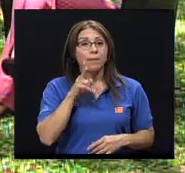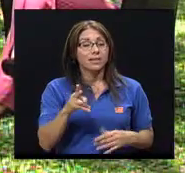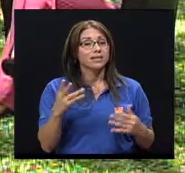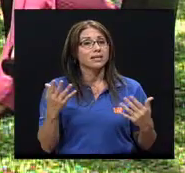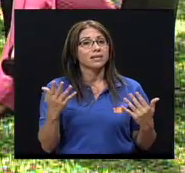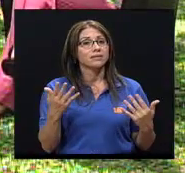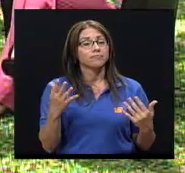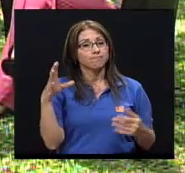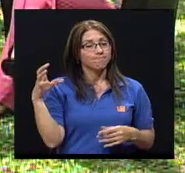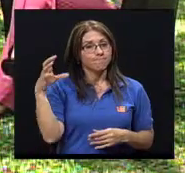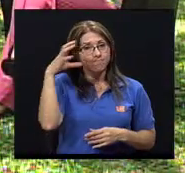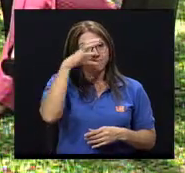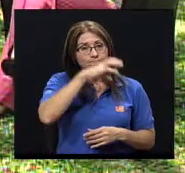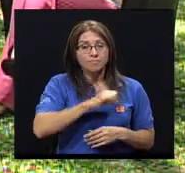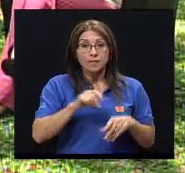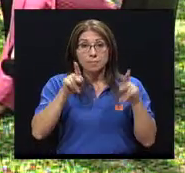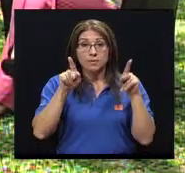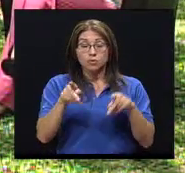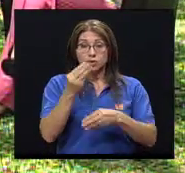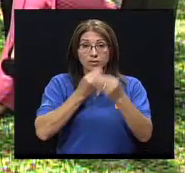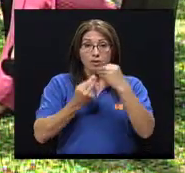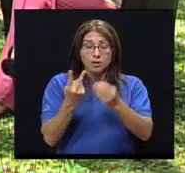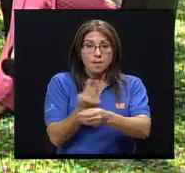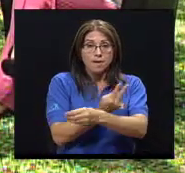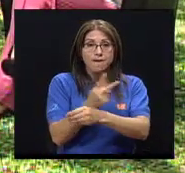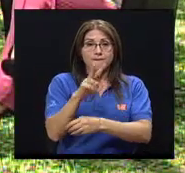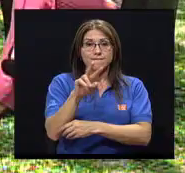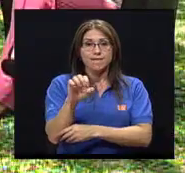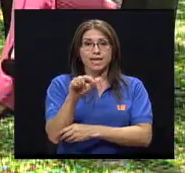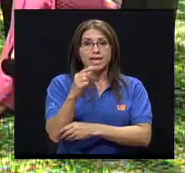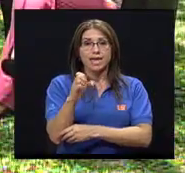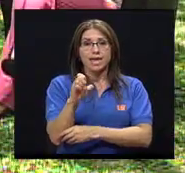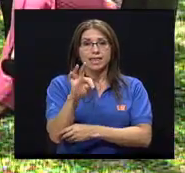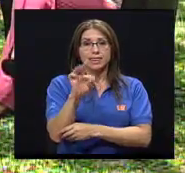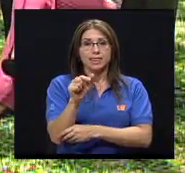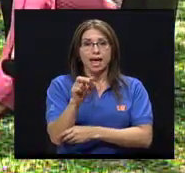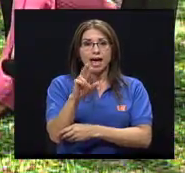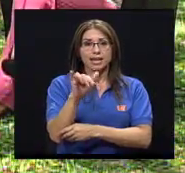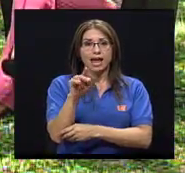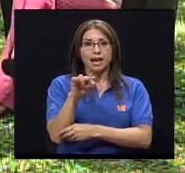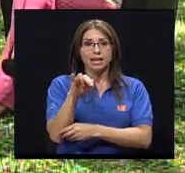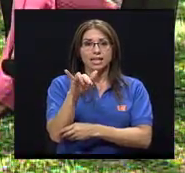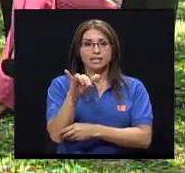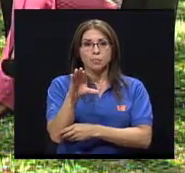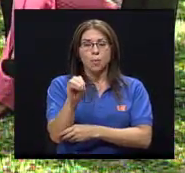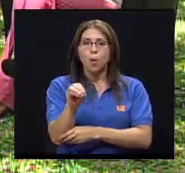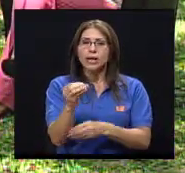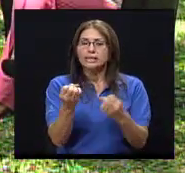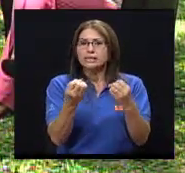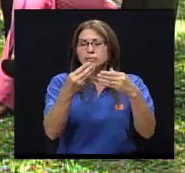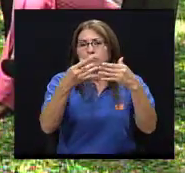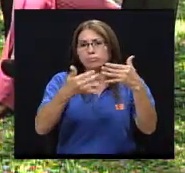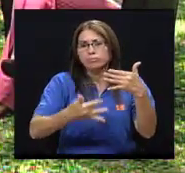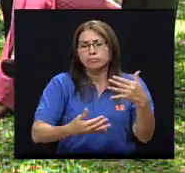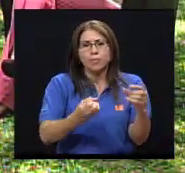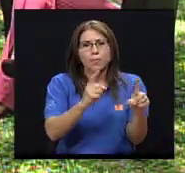realmente que el vegetarianismo es todo un mundo. Existen muchos tipos de vegetarianismo,